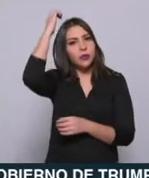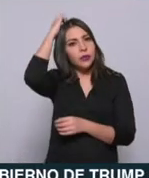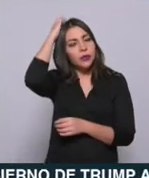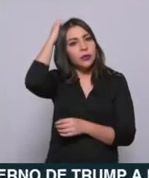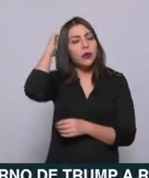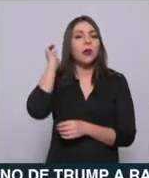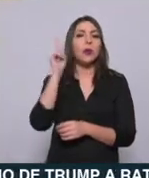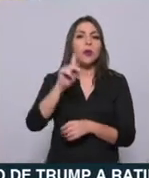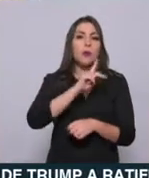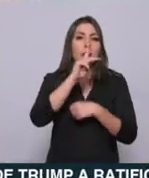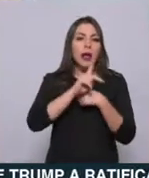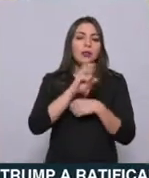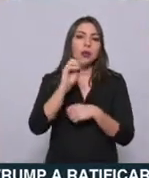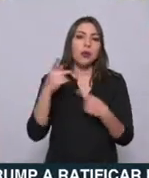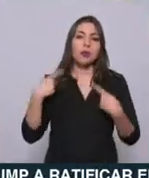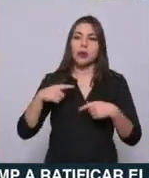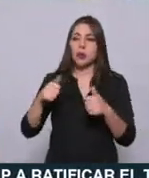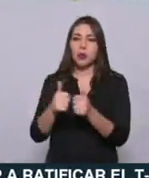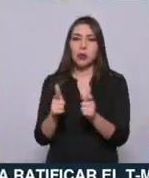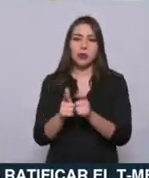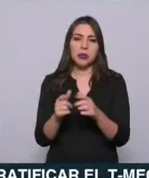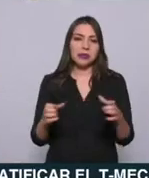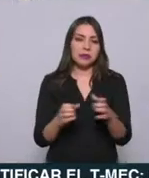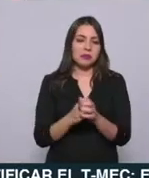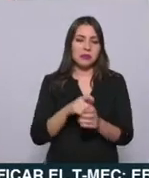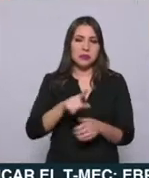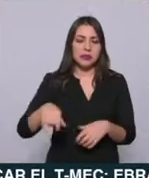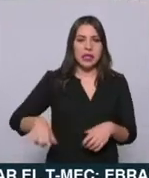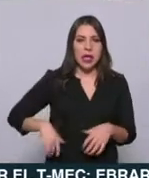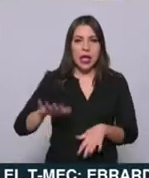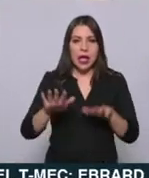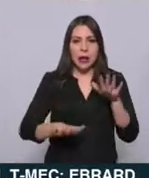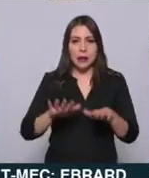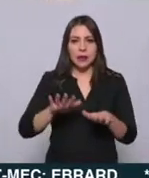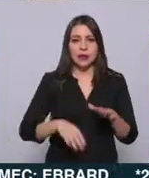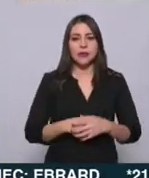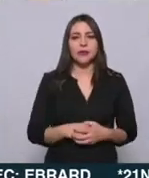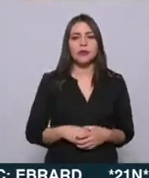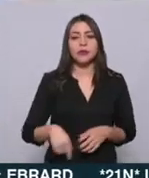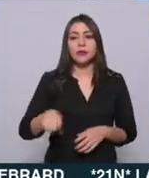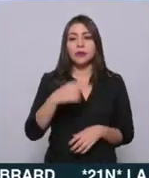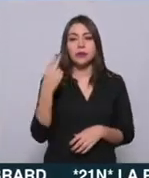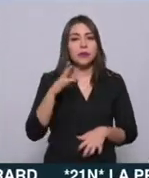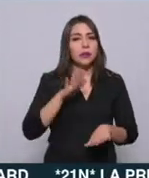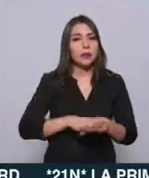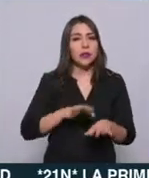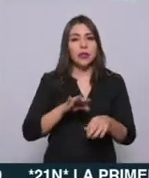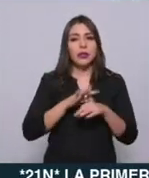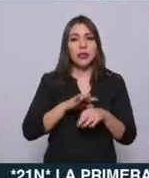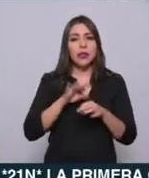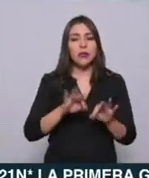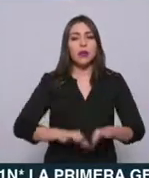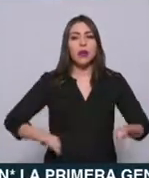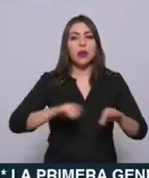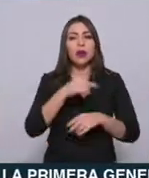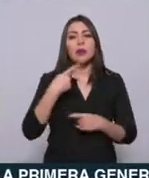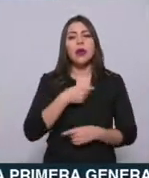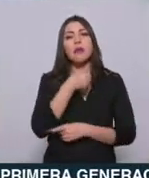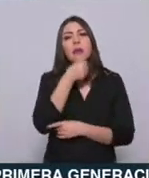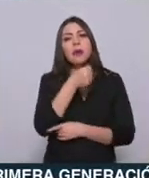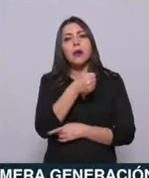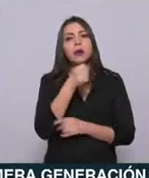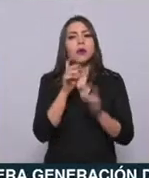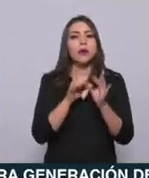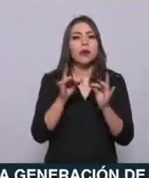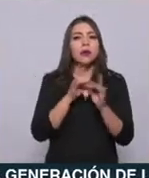grupo de personas Recordó la importancia que tiene la veracidad de la información en manos de locutores y comunicadores Que son la